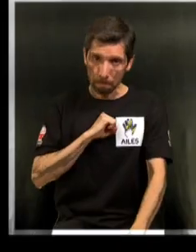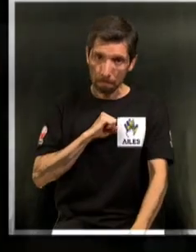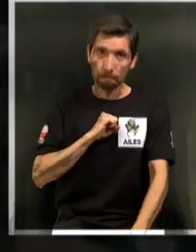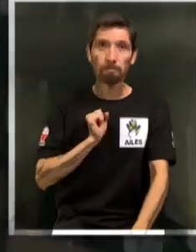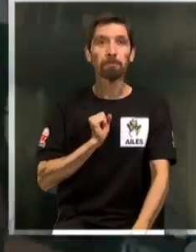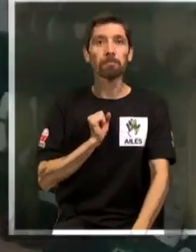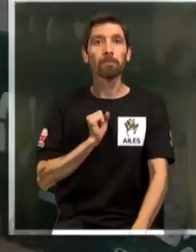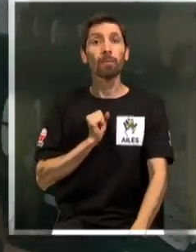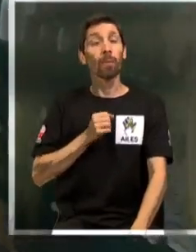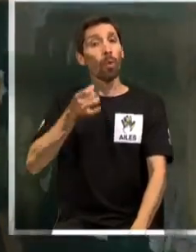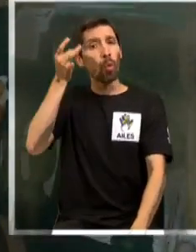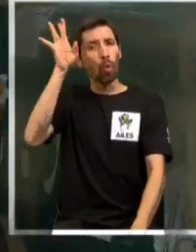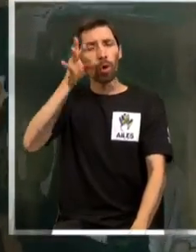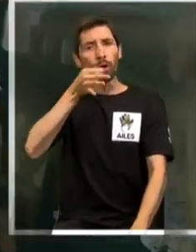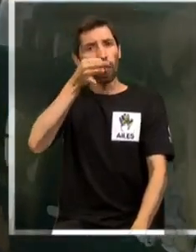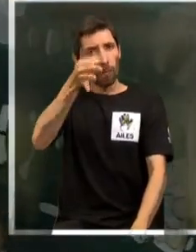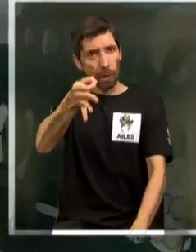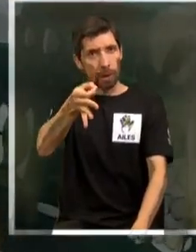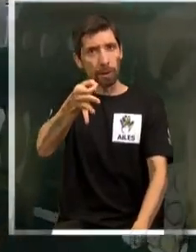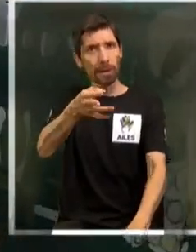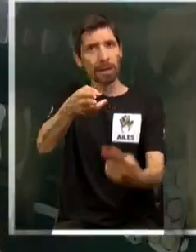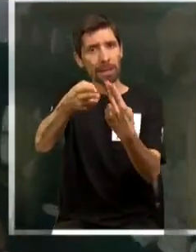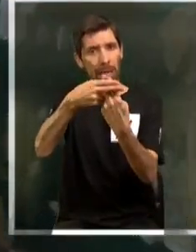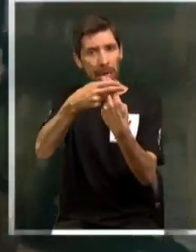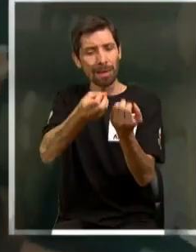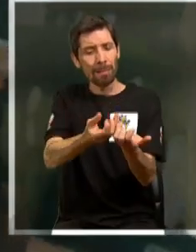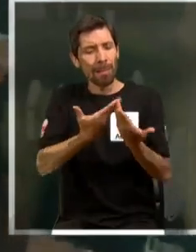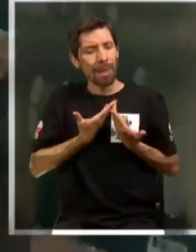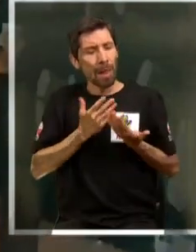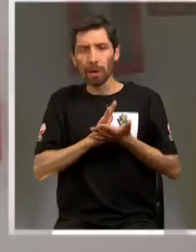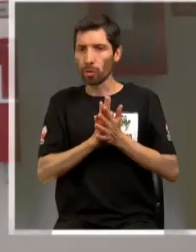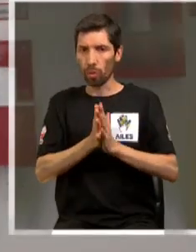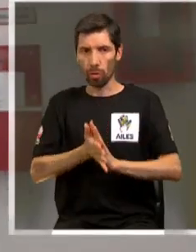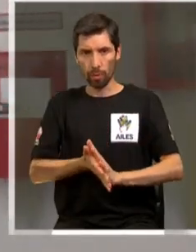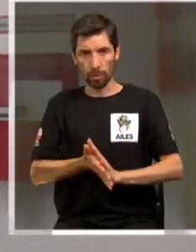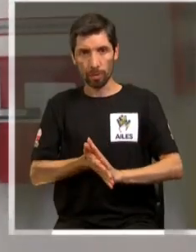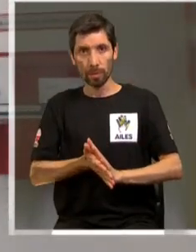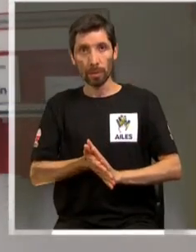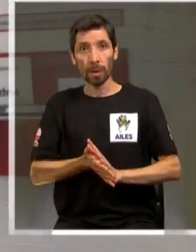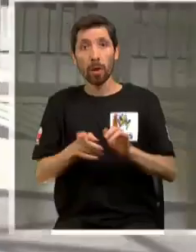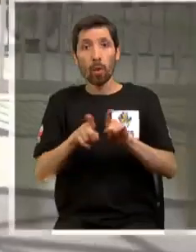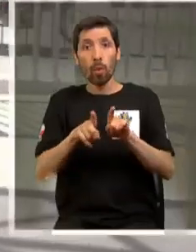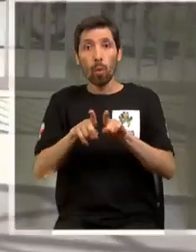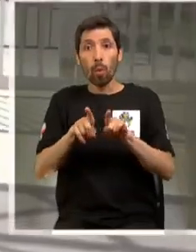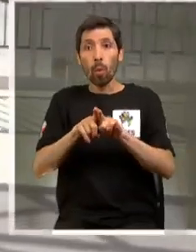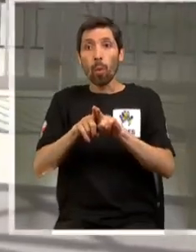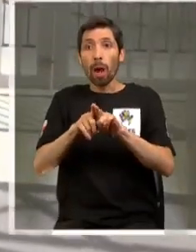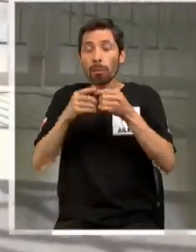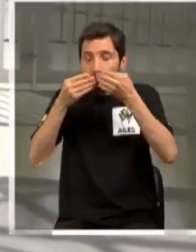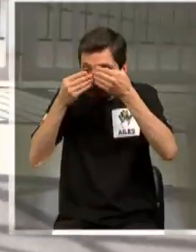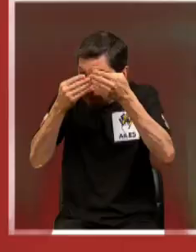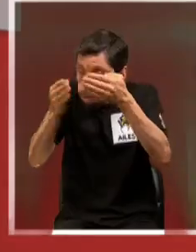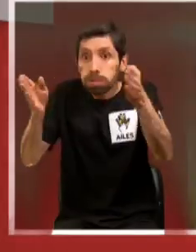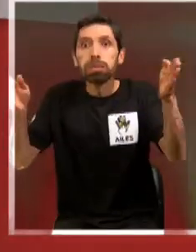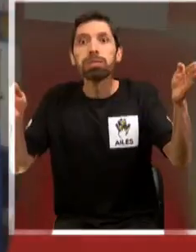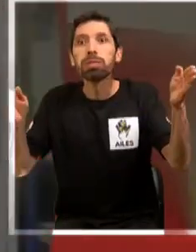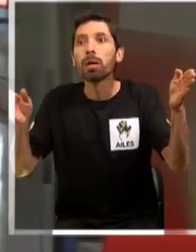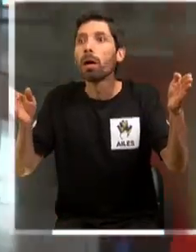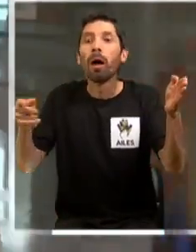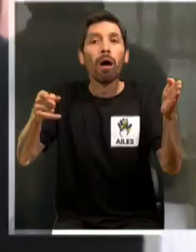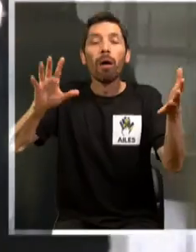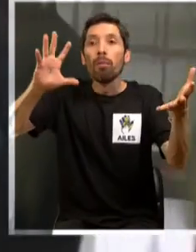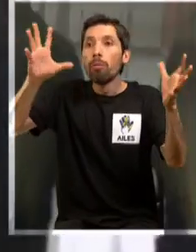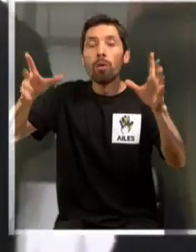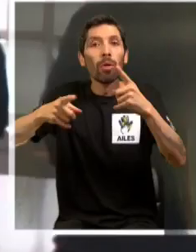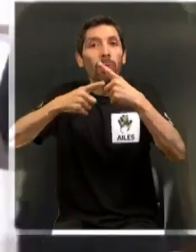Lo único que yo tengo que decir es que la Teletón me abrió las puertas hacia un mundo